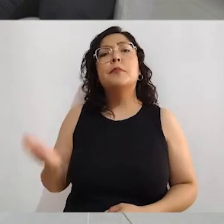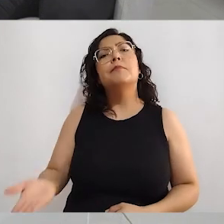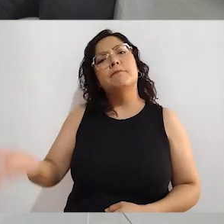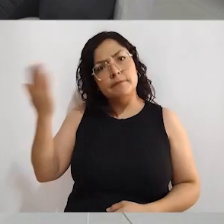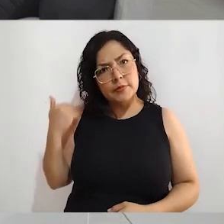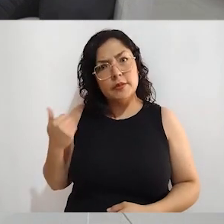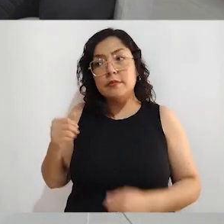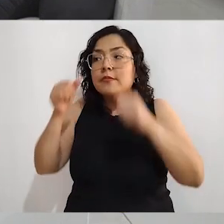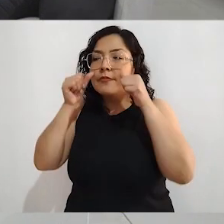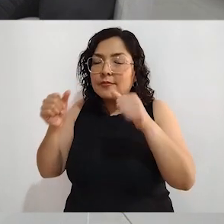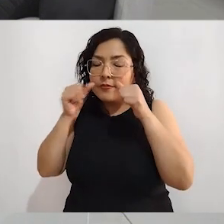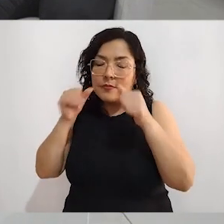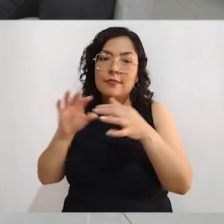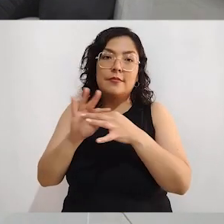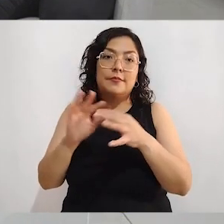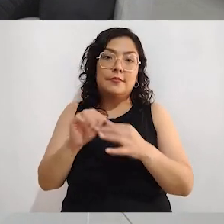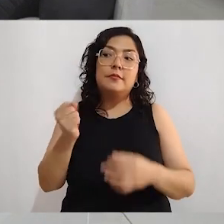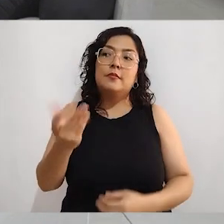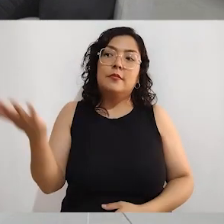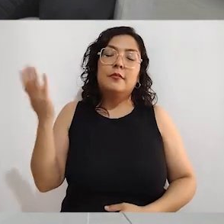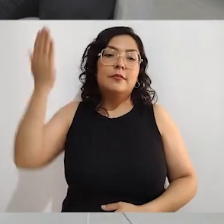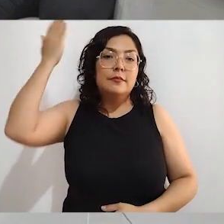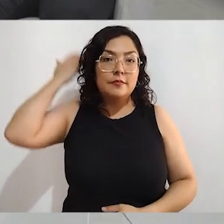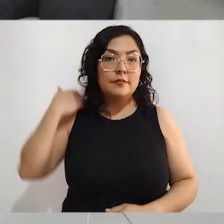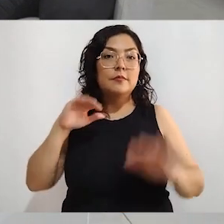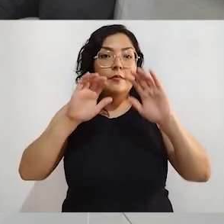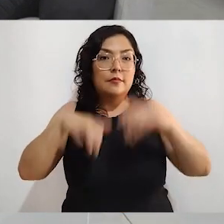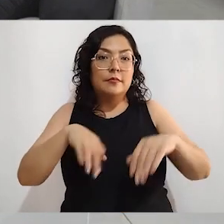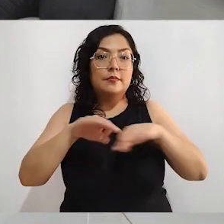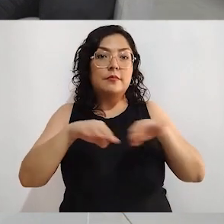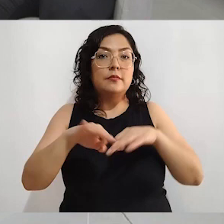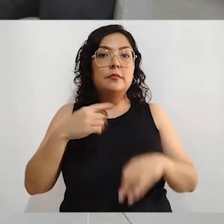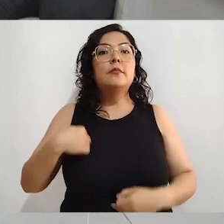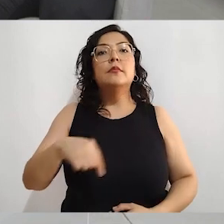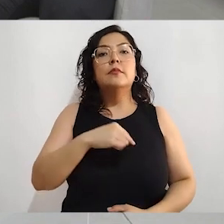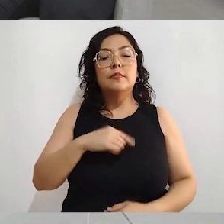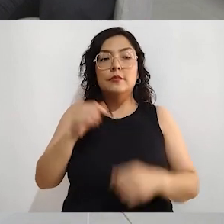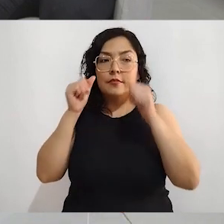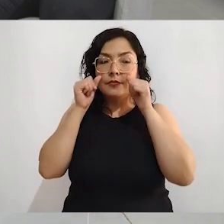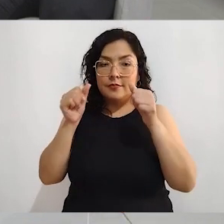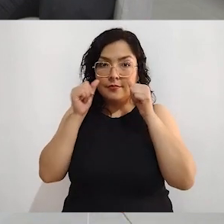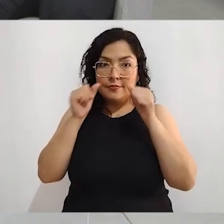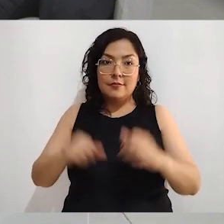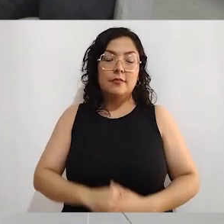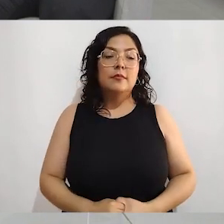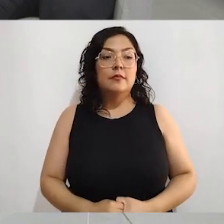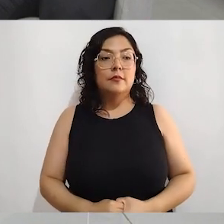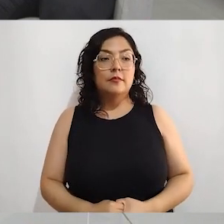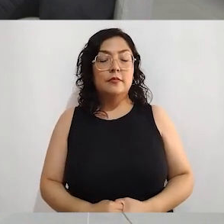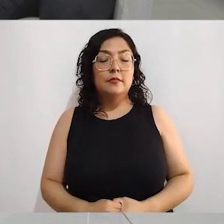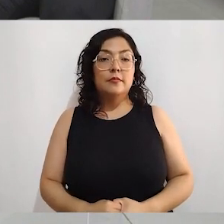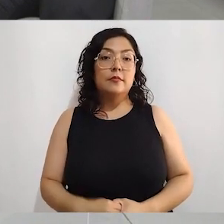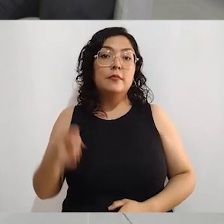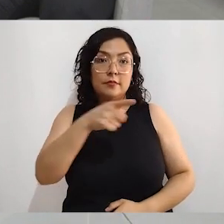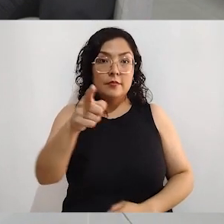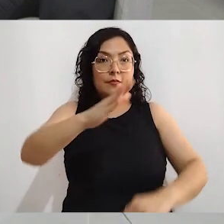que decidieron también dedicarle tiempo a las tareas electorales. Hay que abrirle la puerta al CAE para que puedan ustedes, si fueron